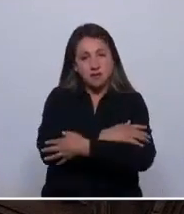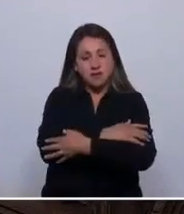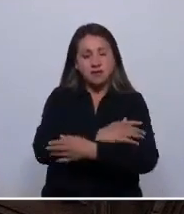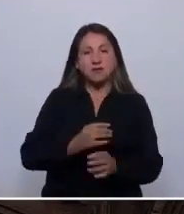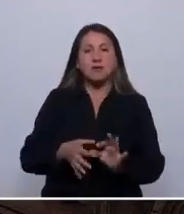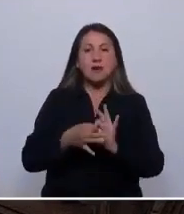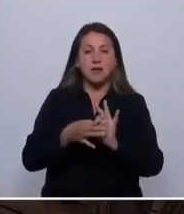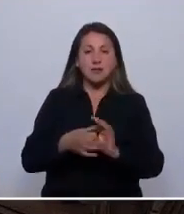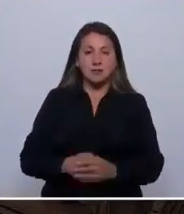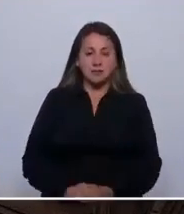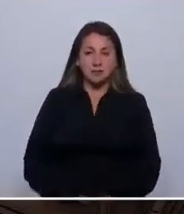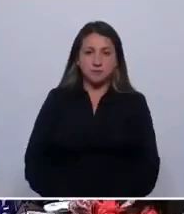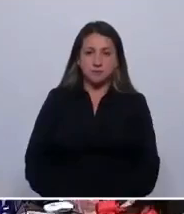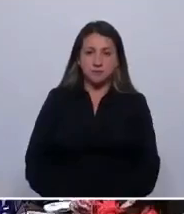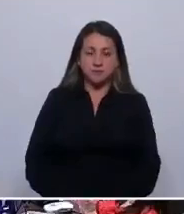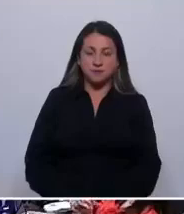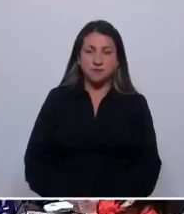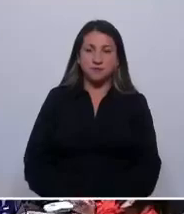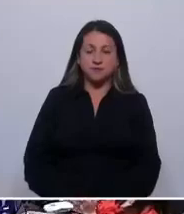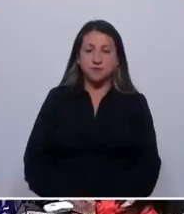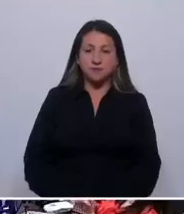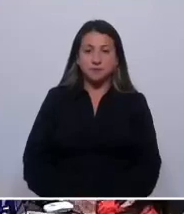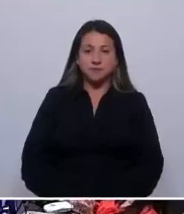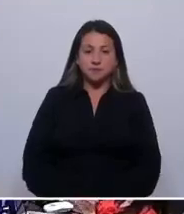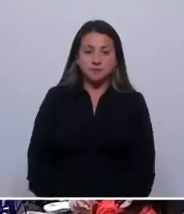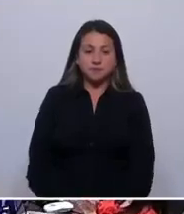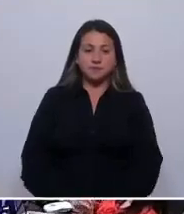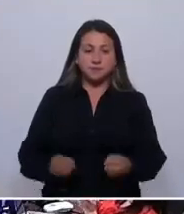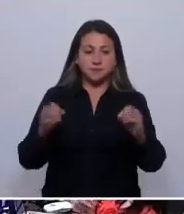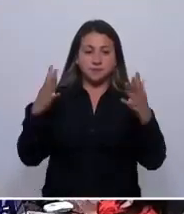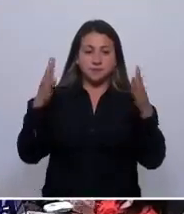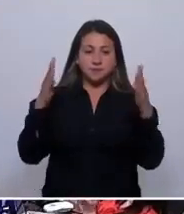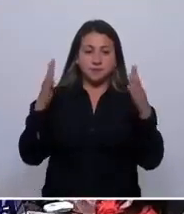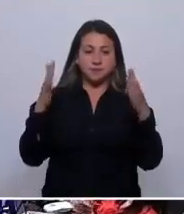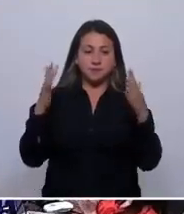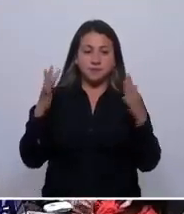Aplausos. Aplausos.